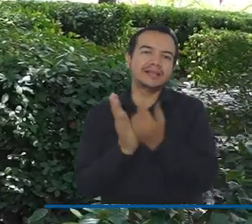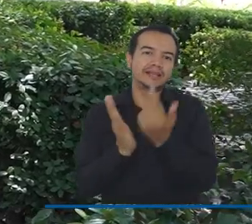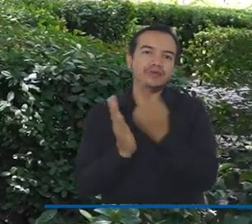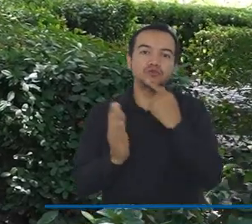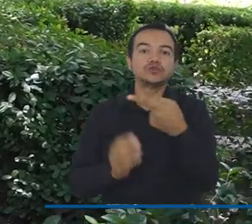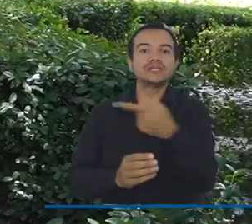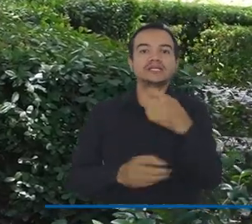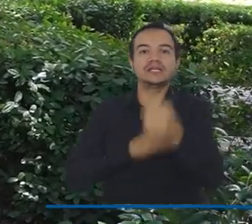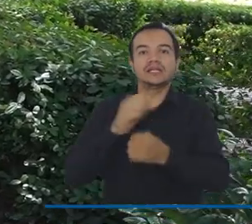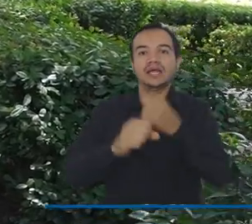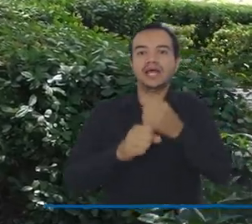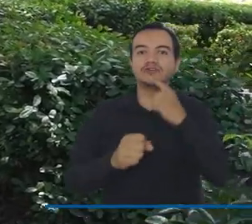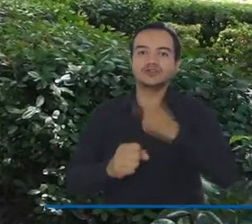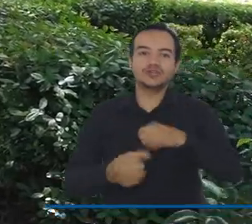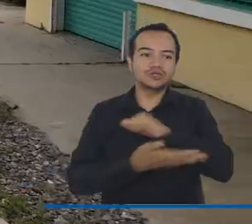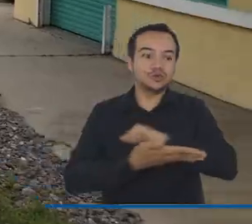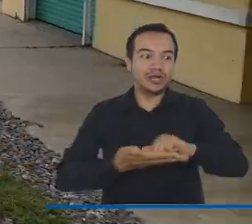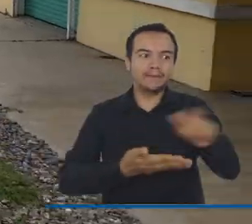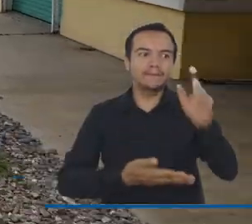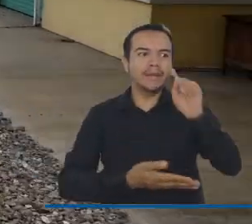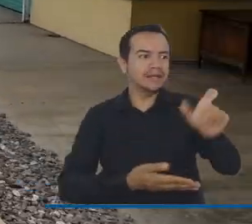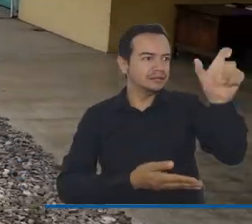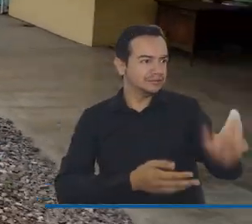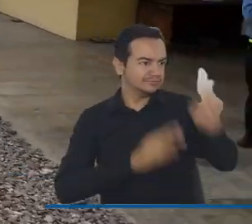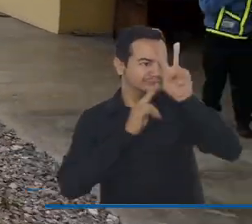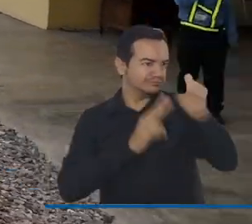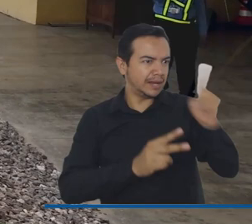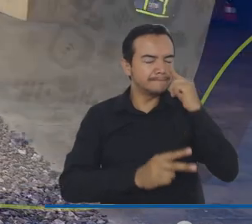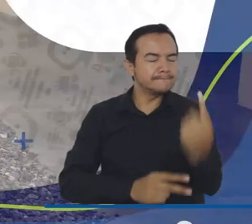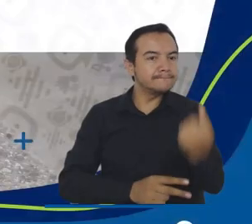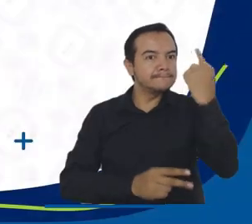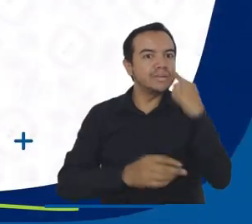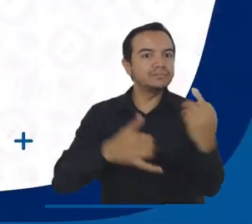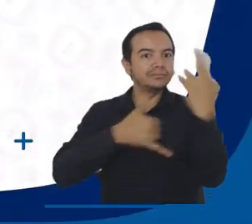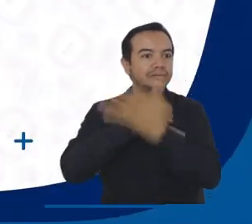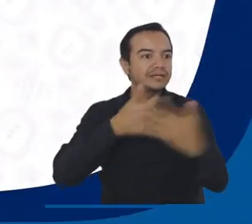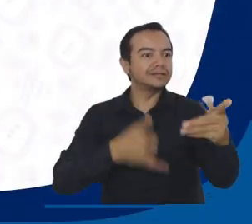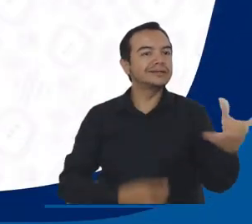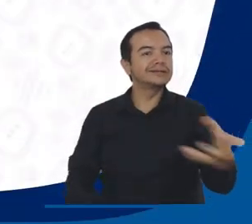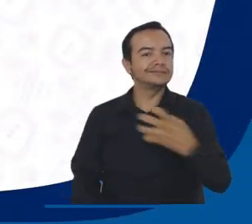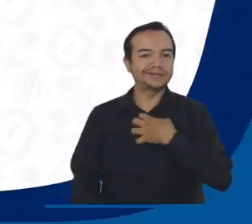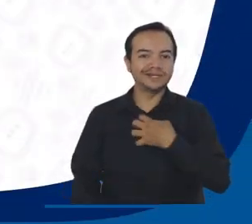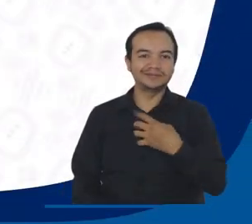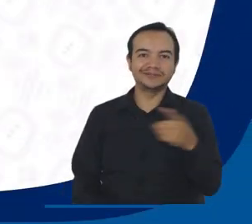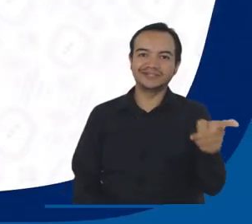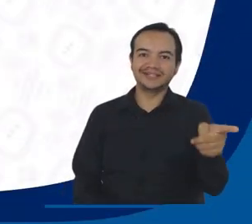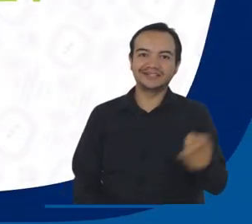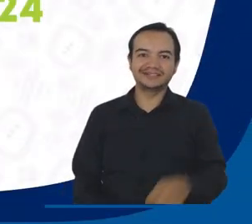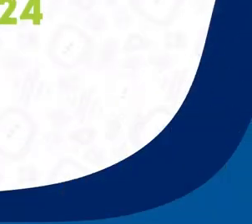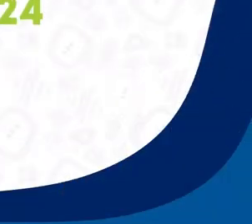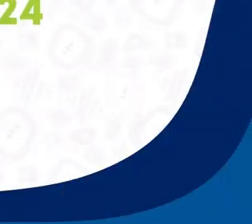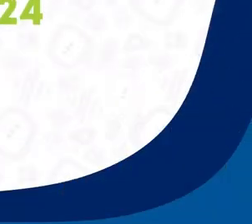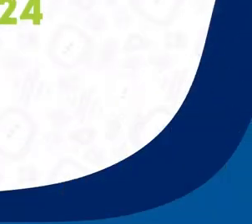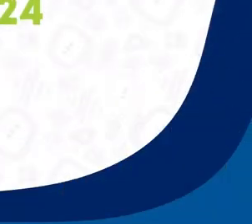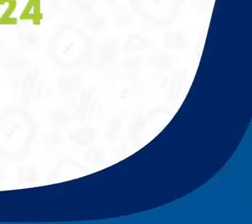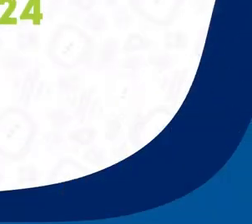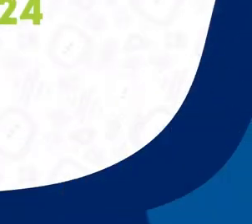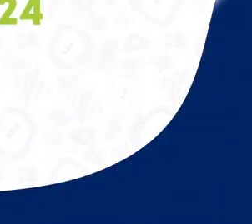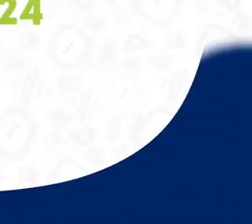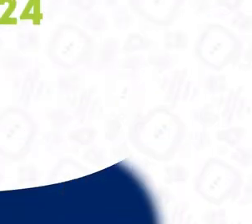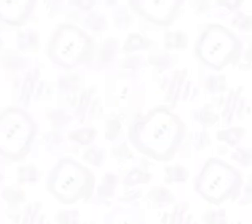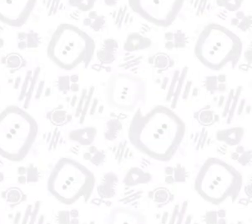del único Nobel de Literatura que ha tenido nuestro país. Aún más incluyente e innovadora.